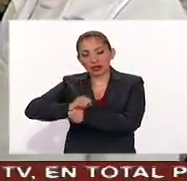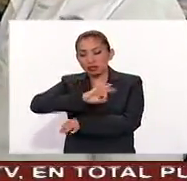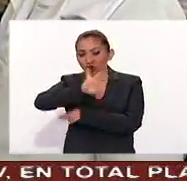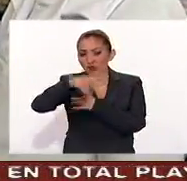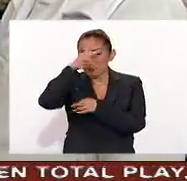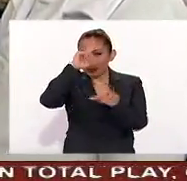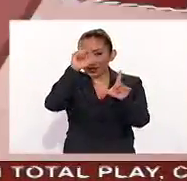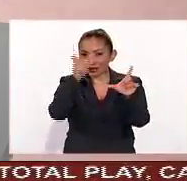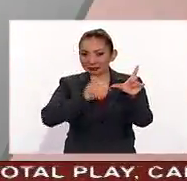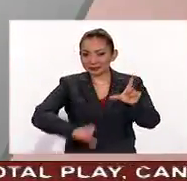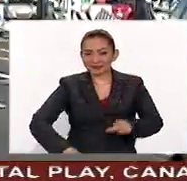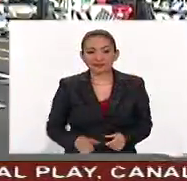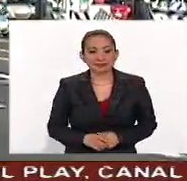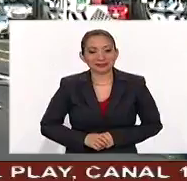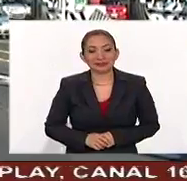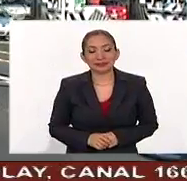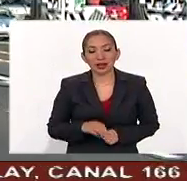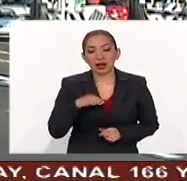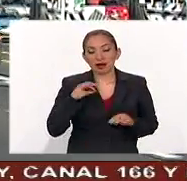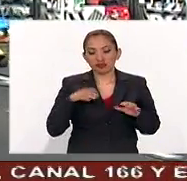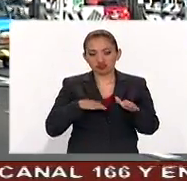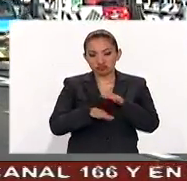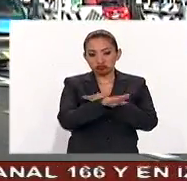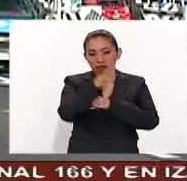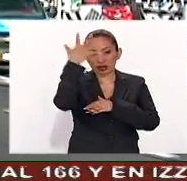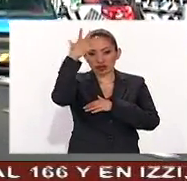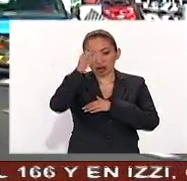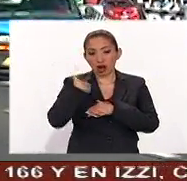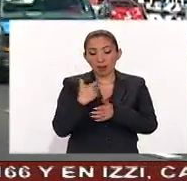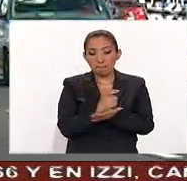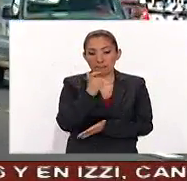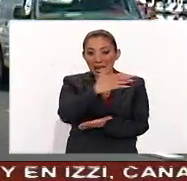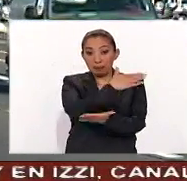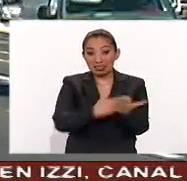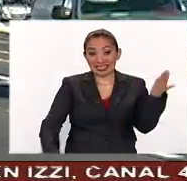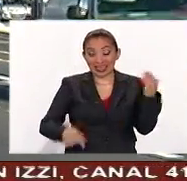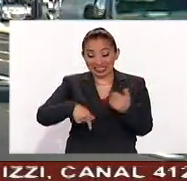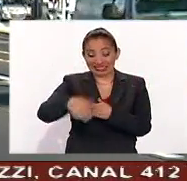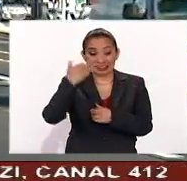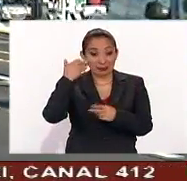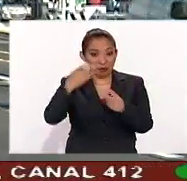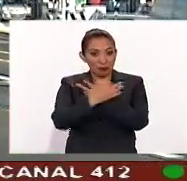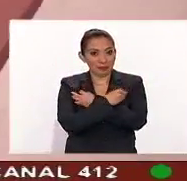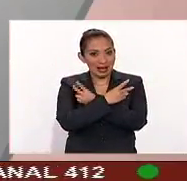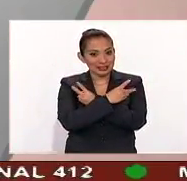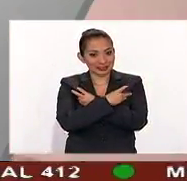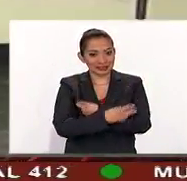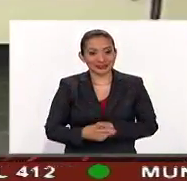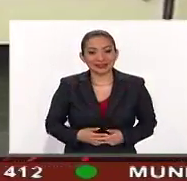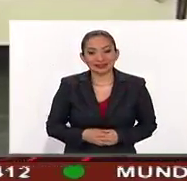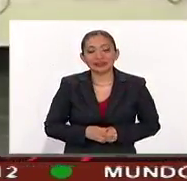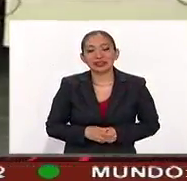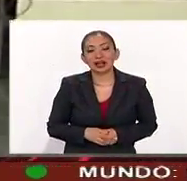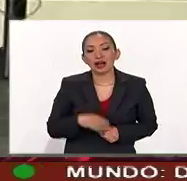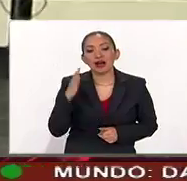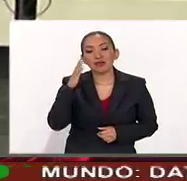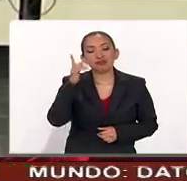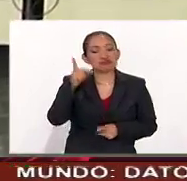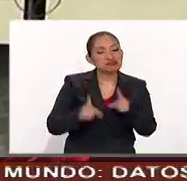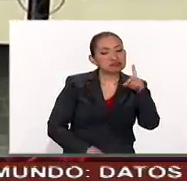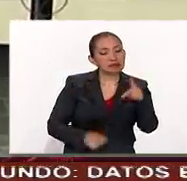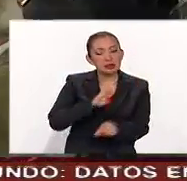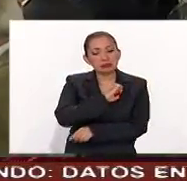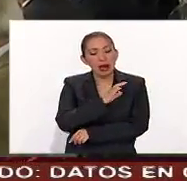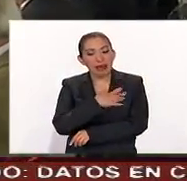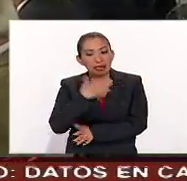de todo el país. La autopista del Sol a mitad de precio en este periodo vacacional. Futuro incierto en